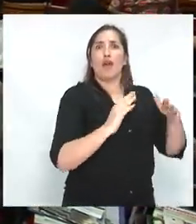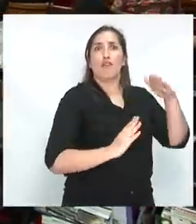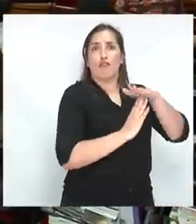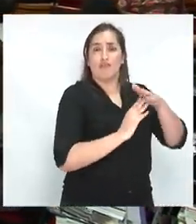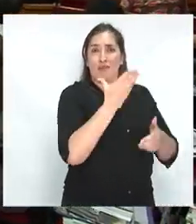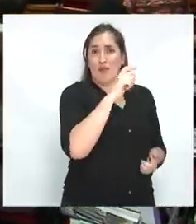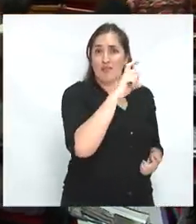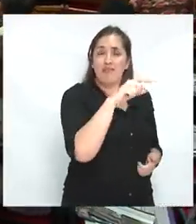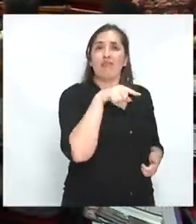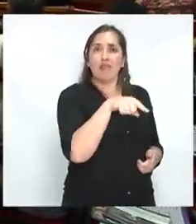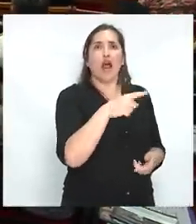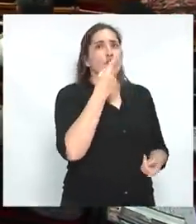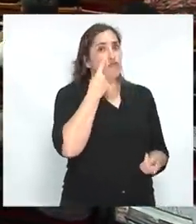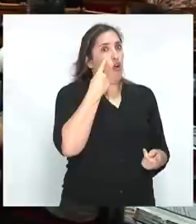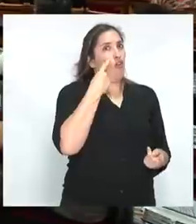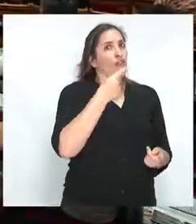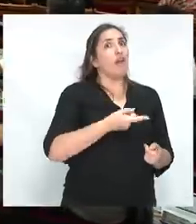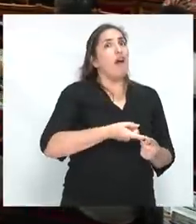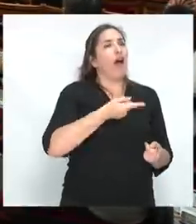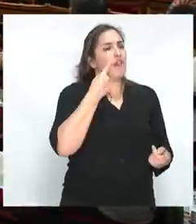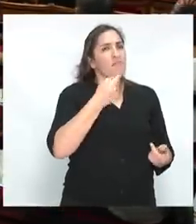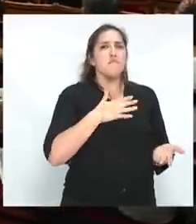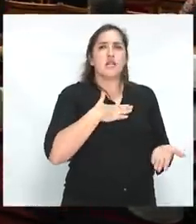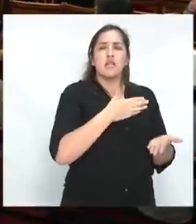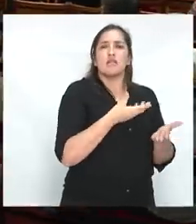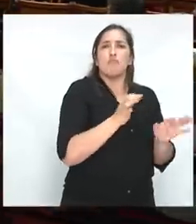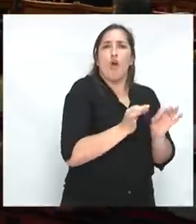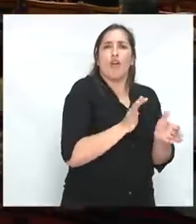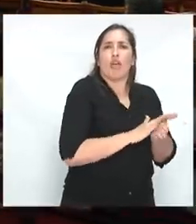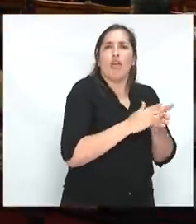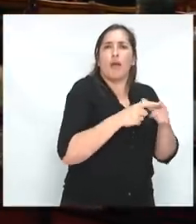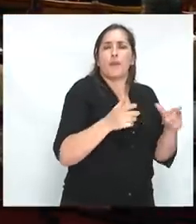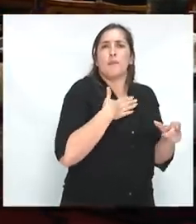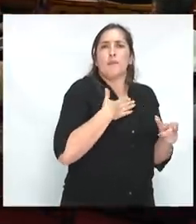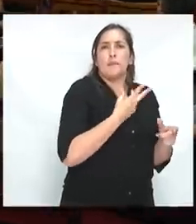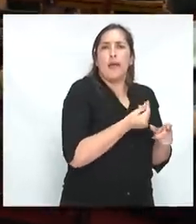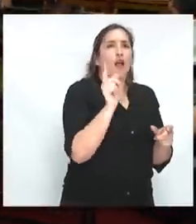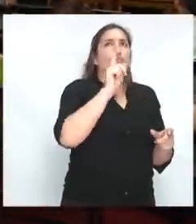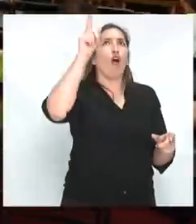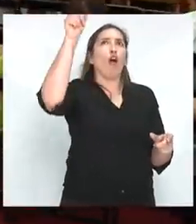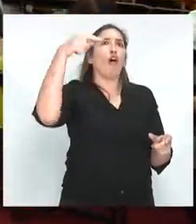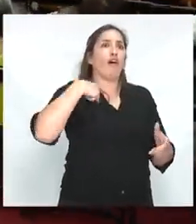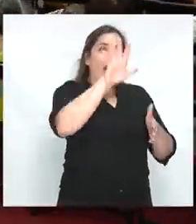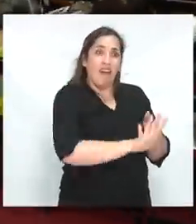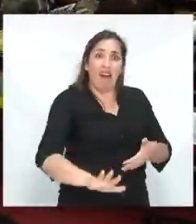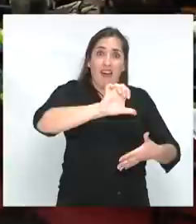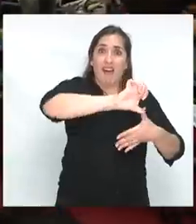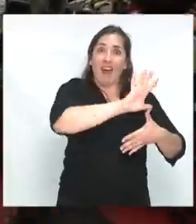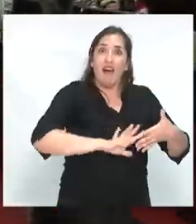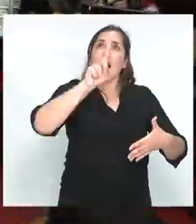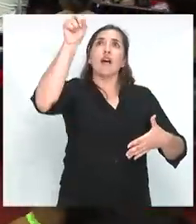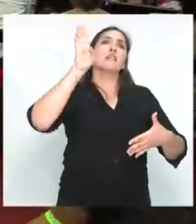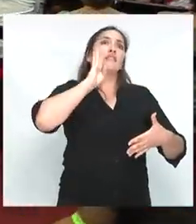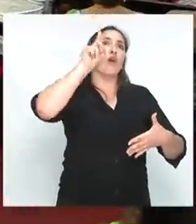controla o controlaba su moneda, militar, no bases norteamericanas en el continente, y